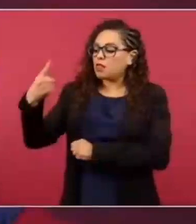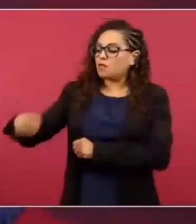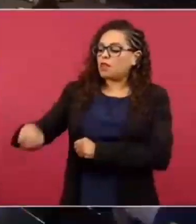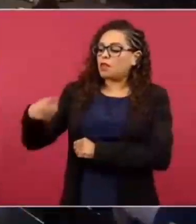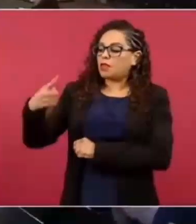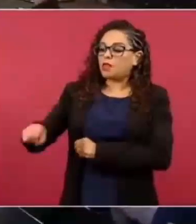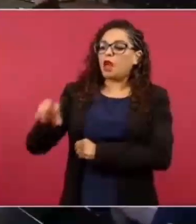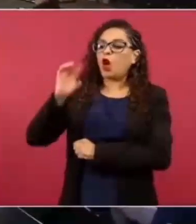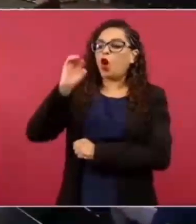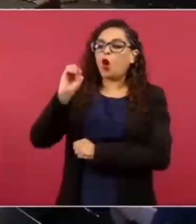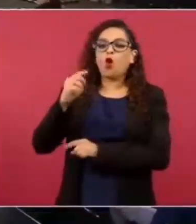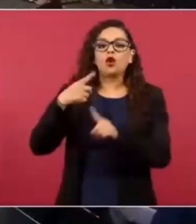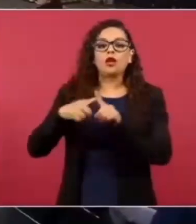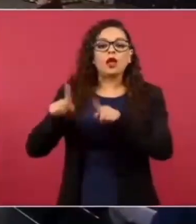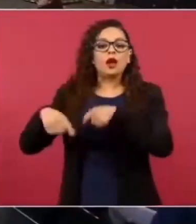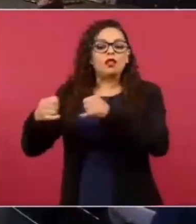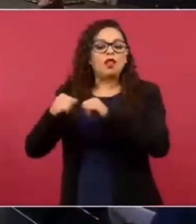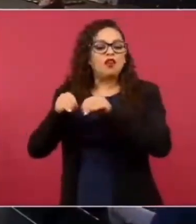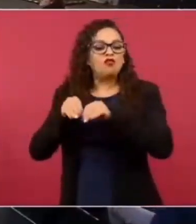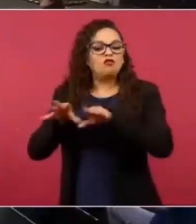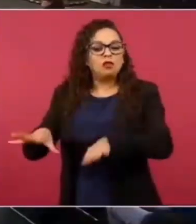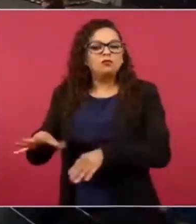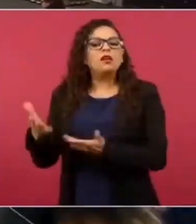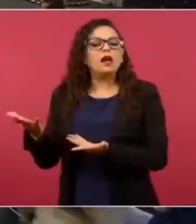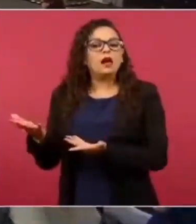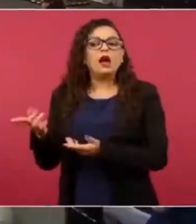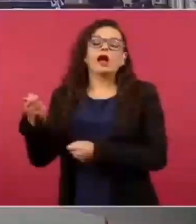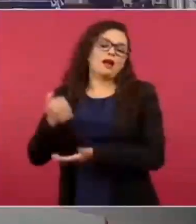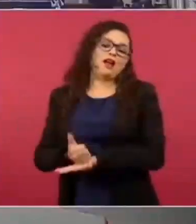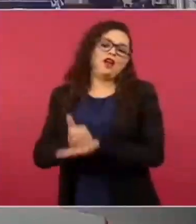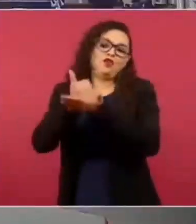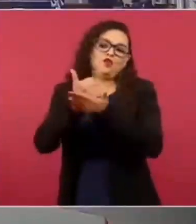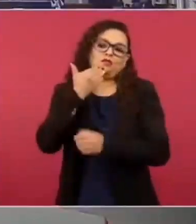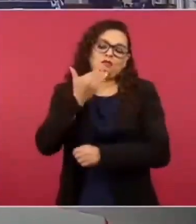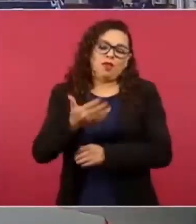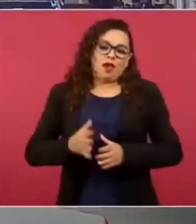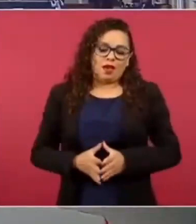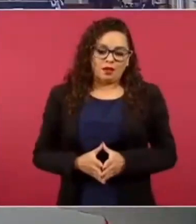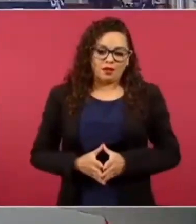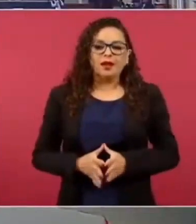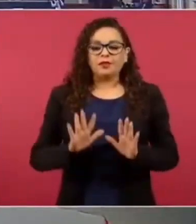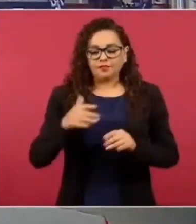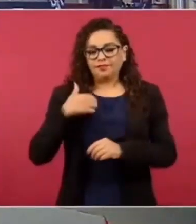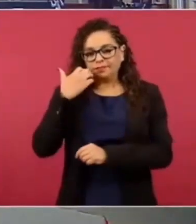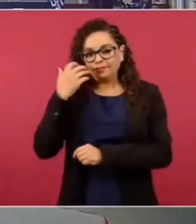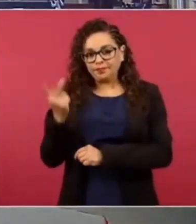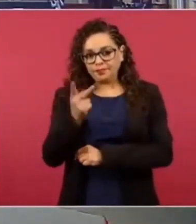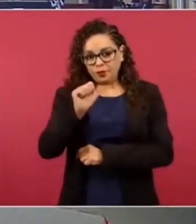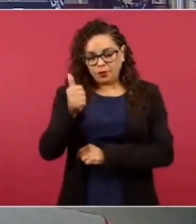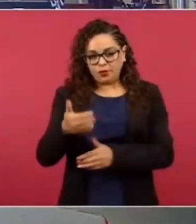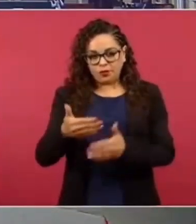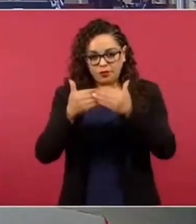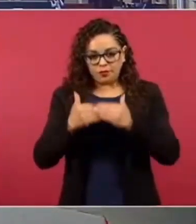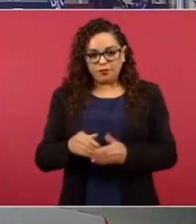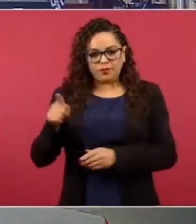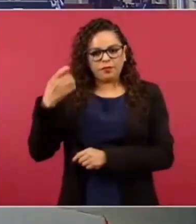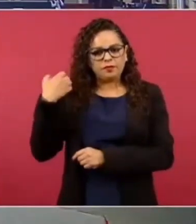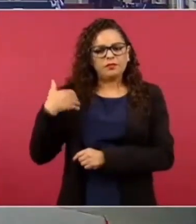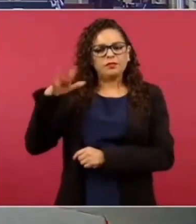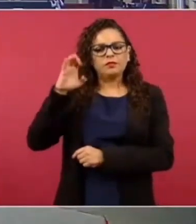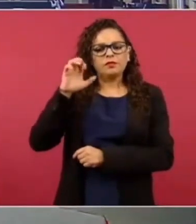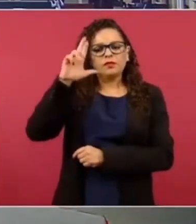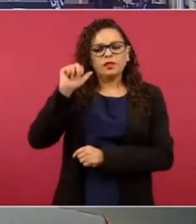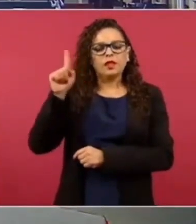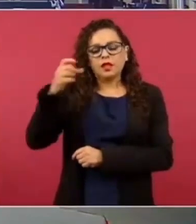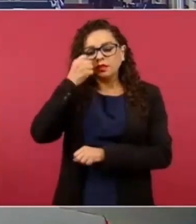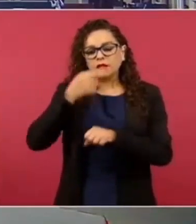De hecho, también Javier Herrera Valles, quien recordemos, bueno, pues era ahora, bueno, es secretario ejecutivo del Consejo de Seguridad en